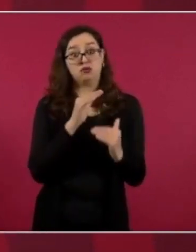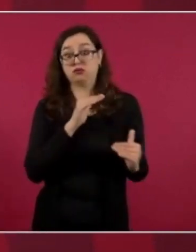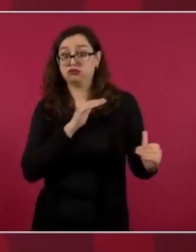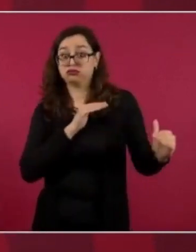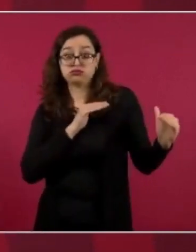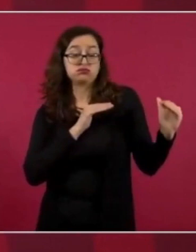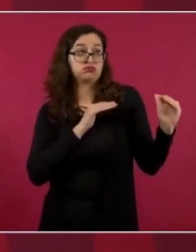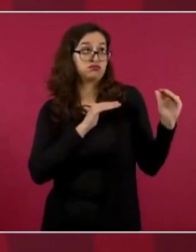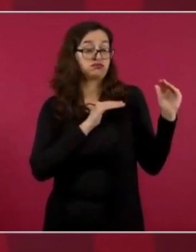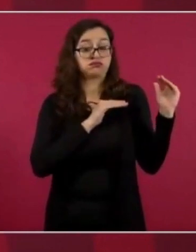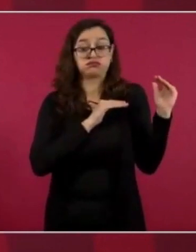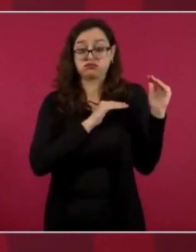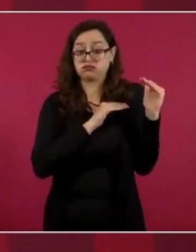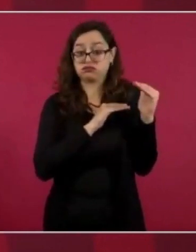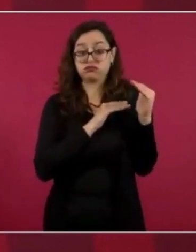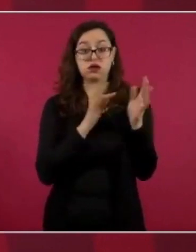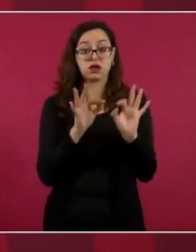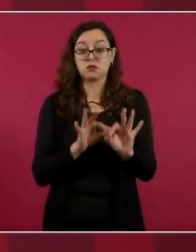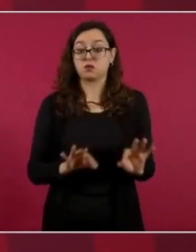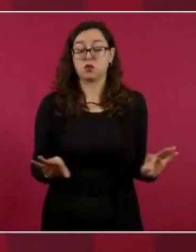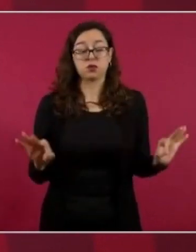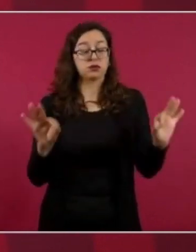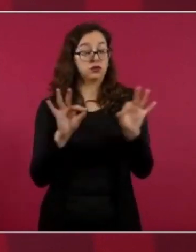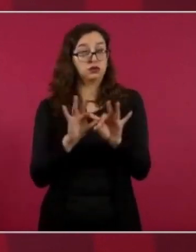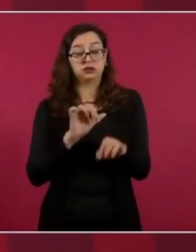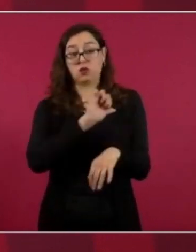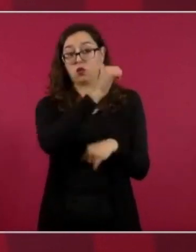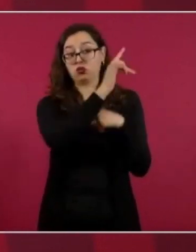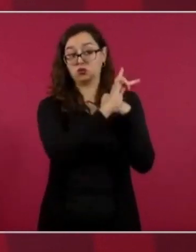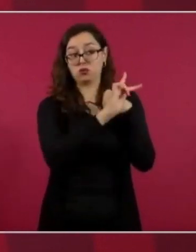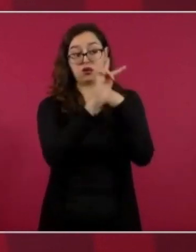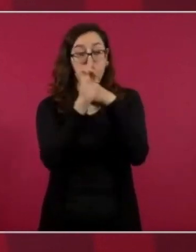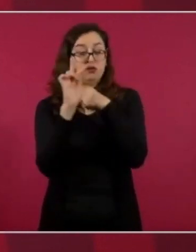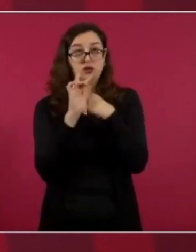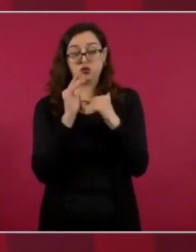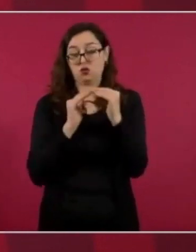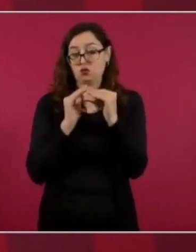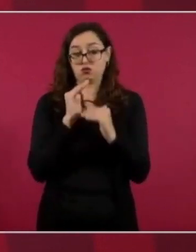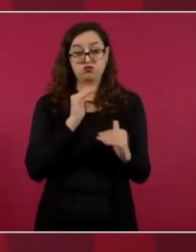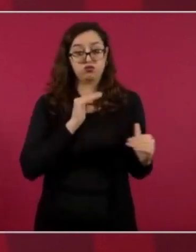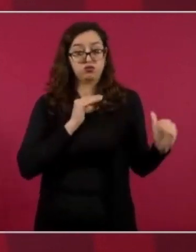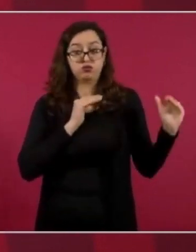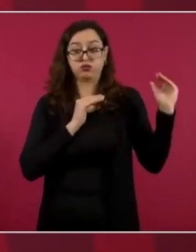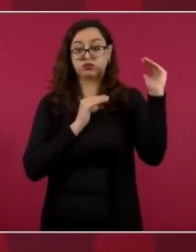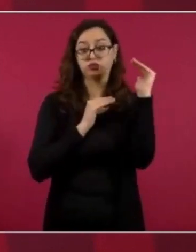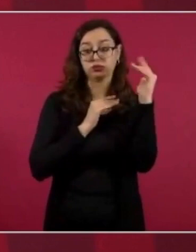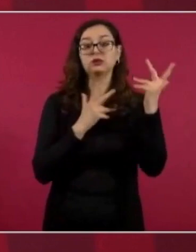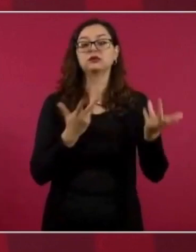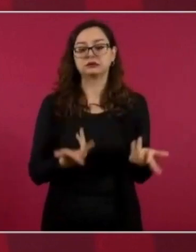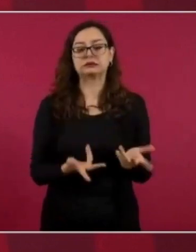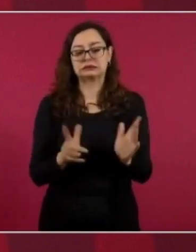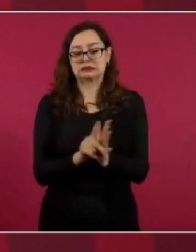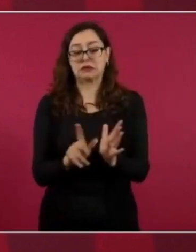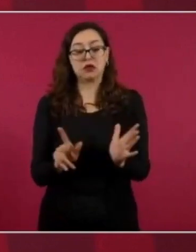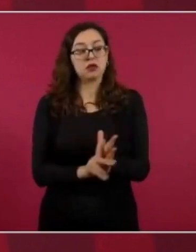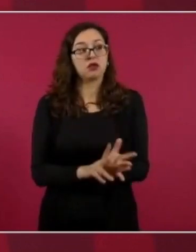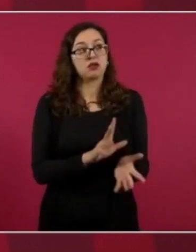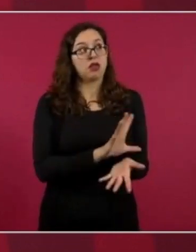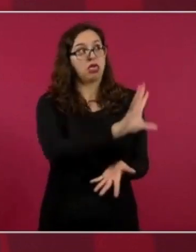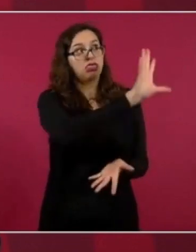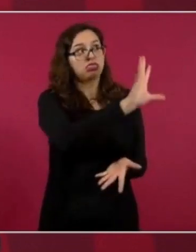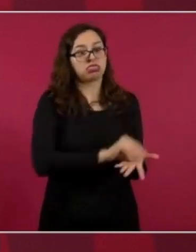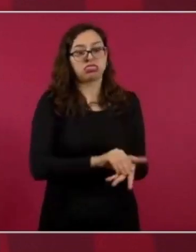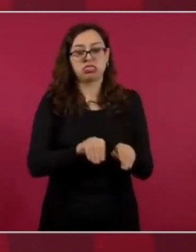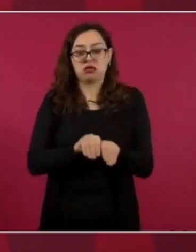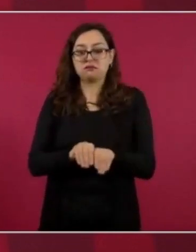socorridas por periódicos conservadores como el